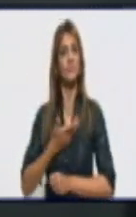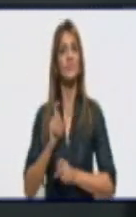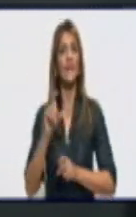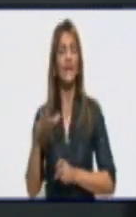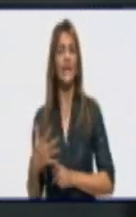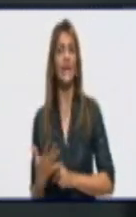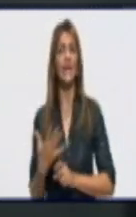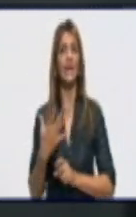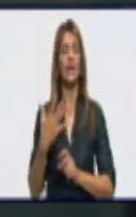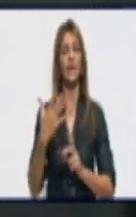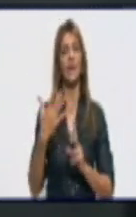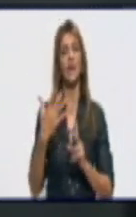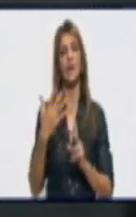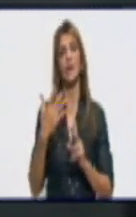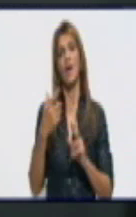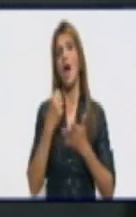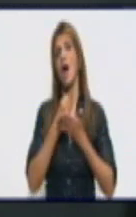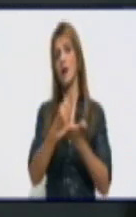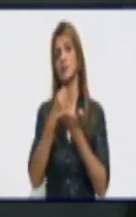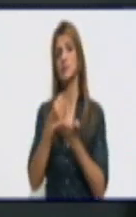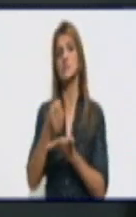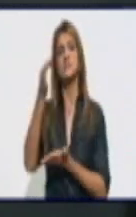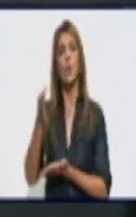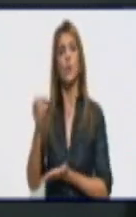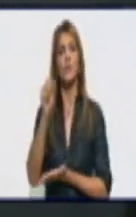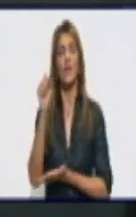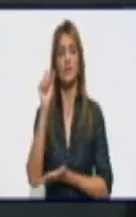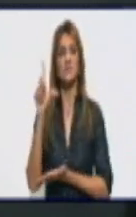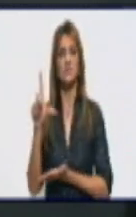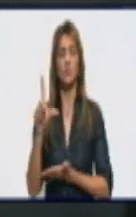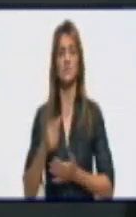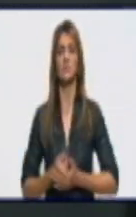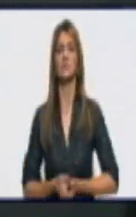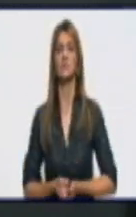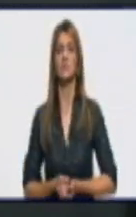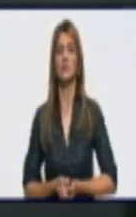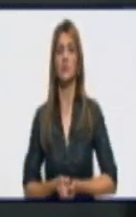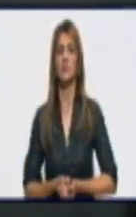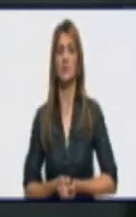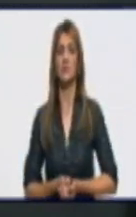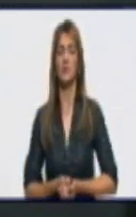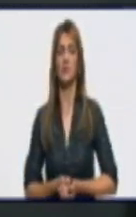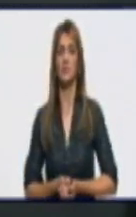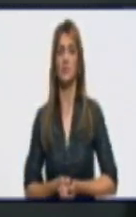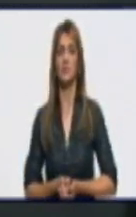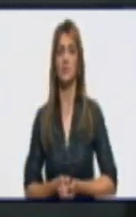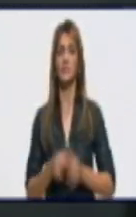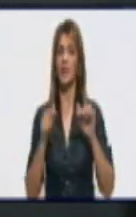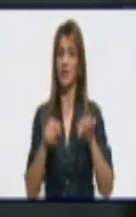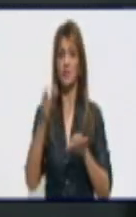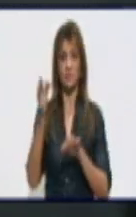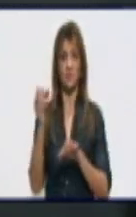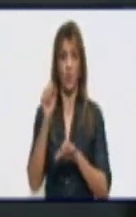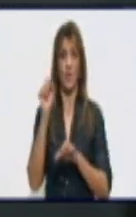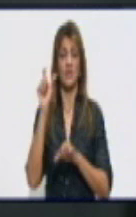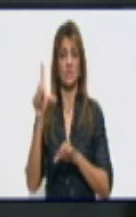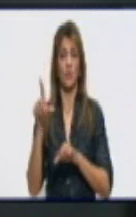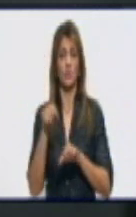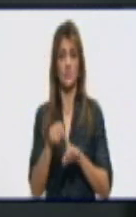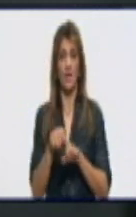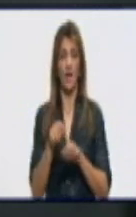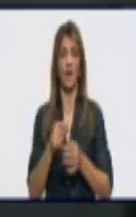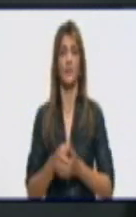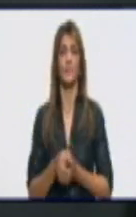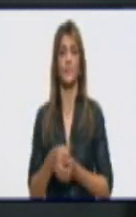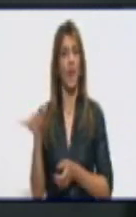hoy, se rigen por la contribución a un régimen especial, a pesar de que estos regímenes están, se rigen por la